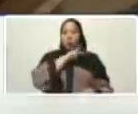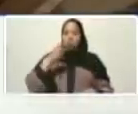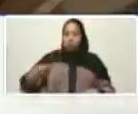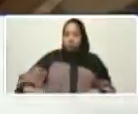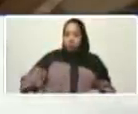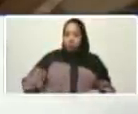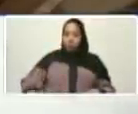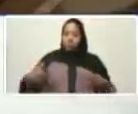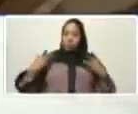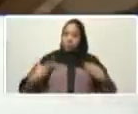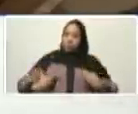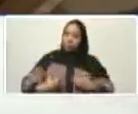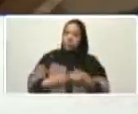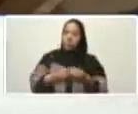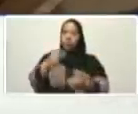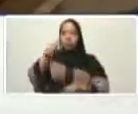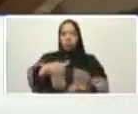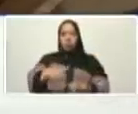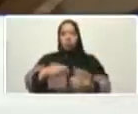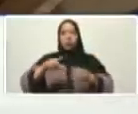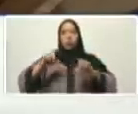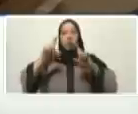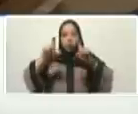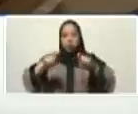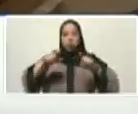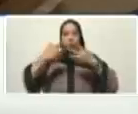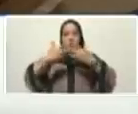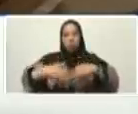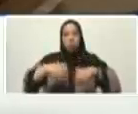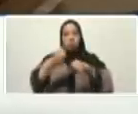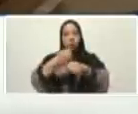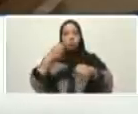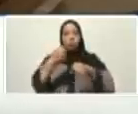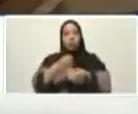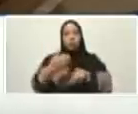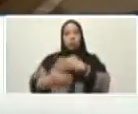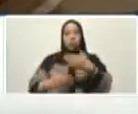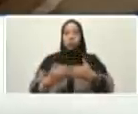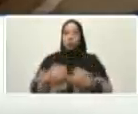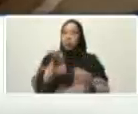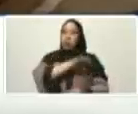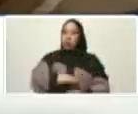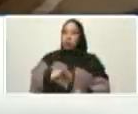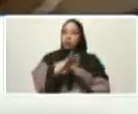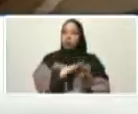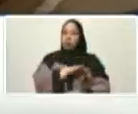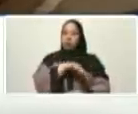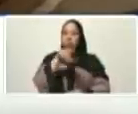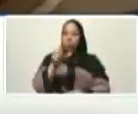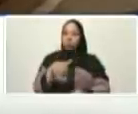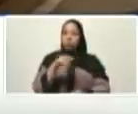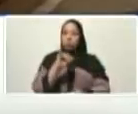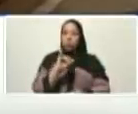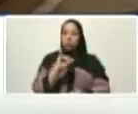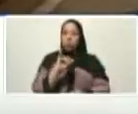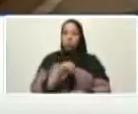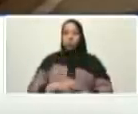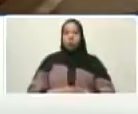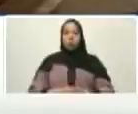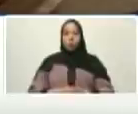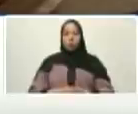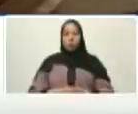economía surjan allí los emprendedores y emprendedoras y lleguen los créditos para que la gente tenga sus